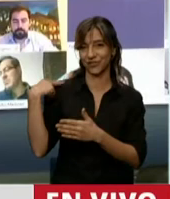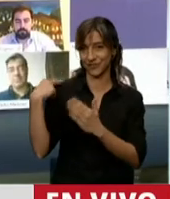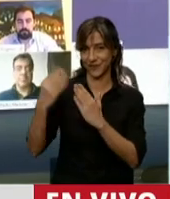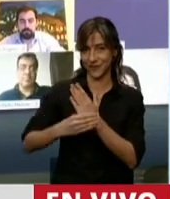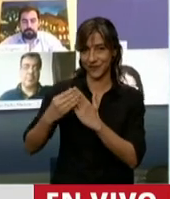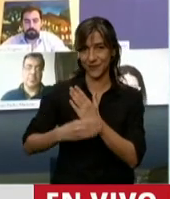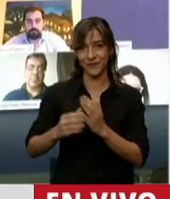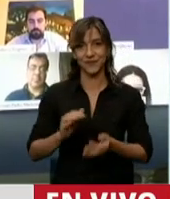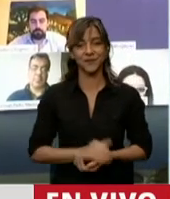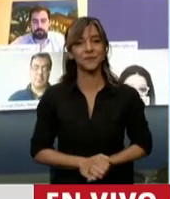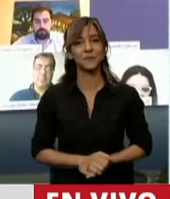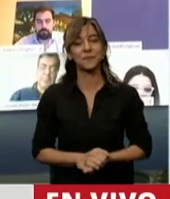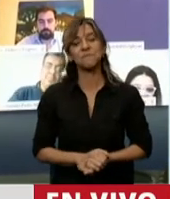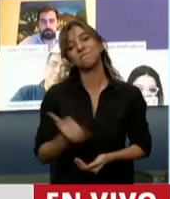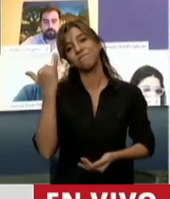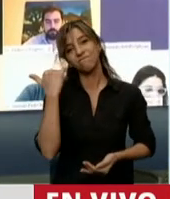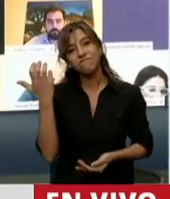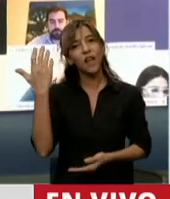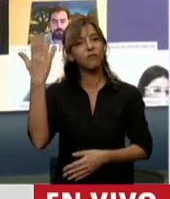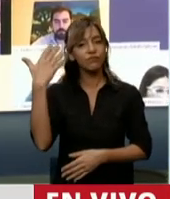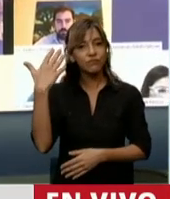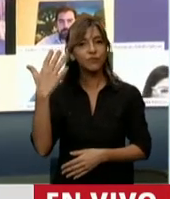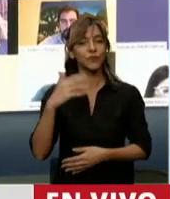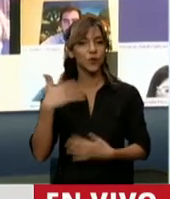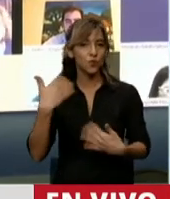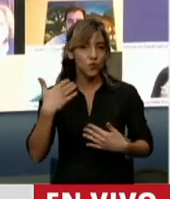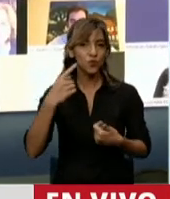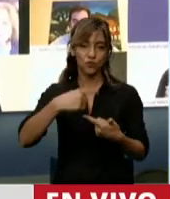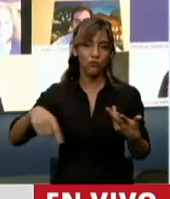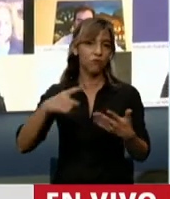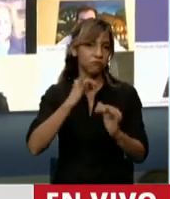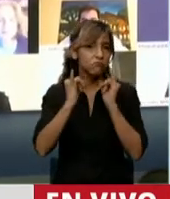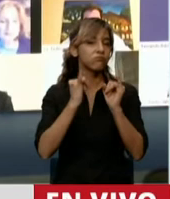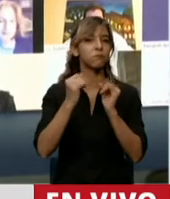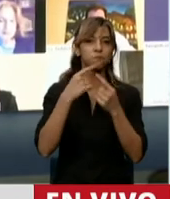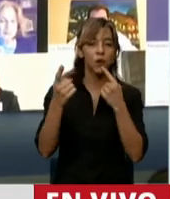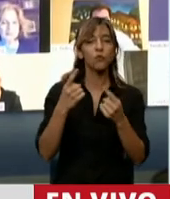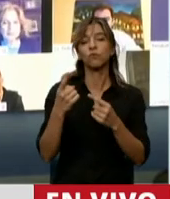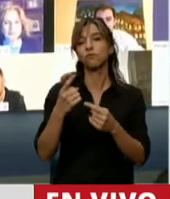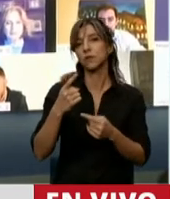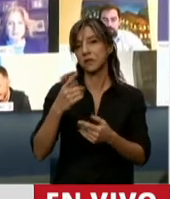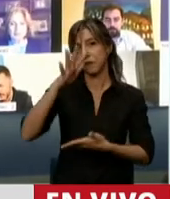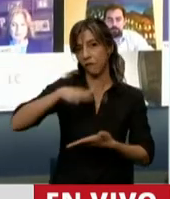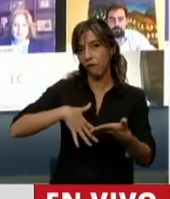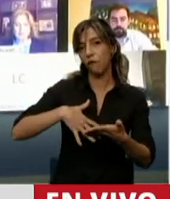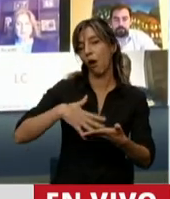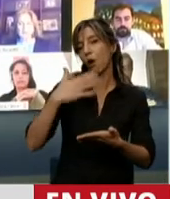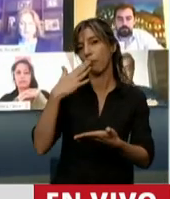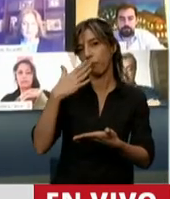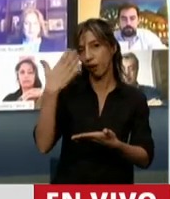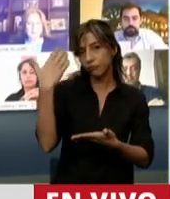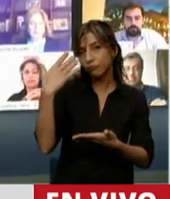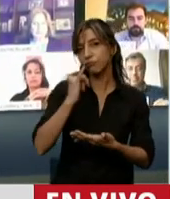muchas cosas en su primera intervención, muchas cosas importantes, preocupaciones,